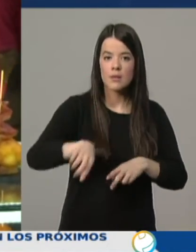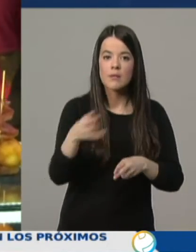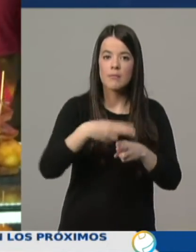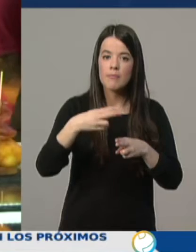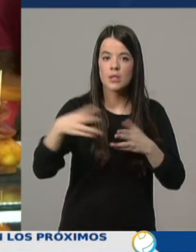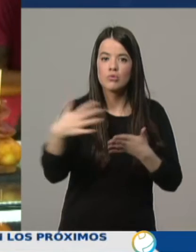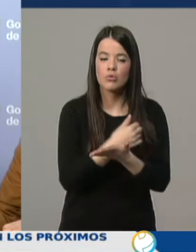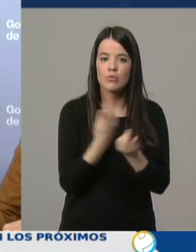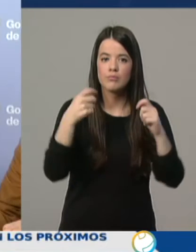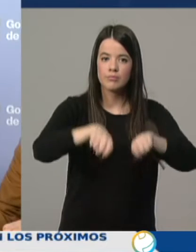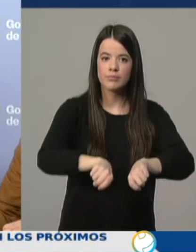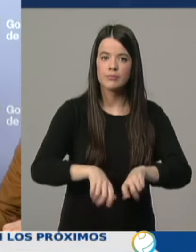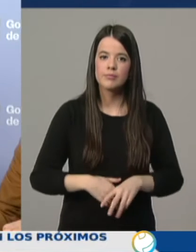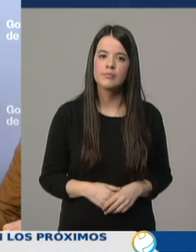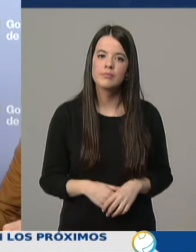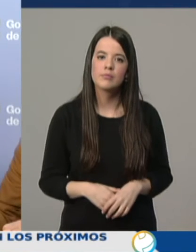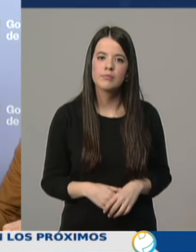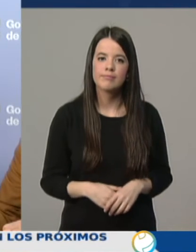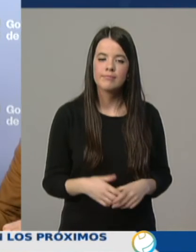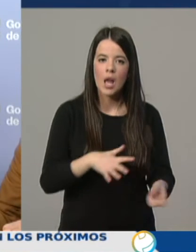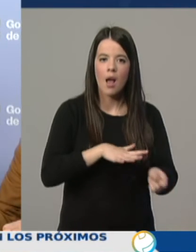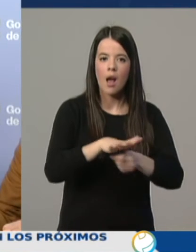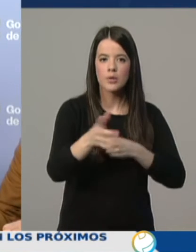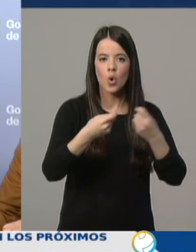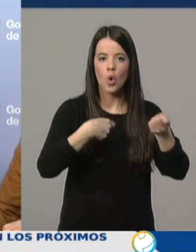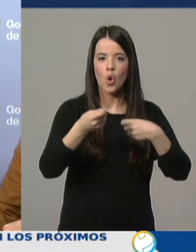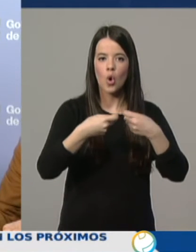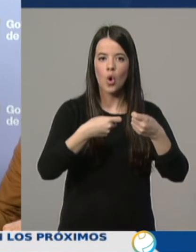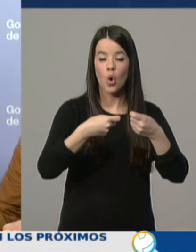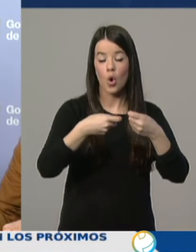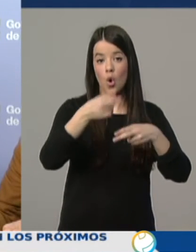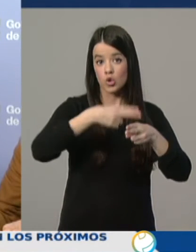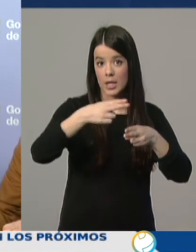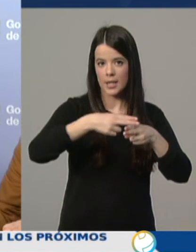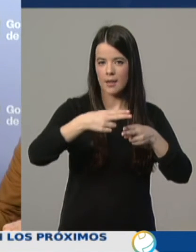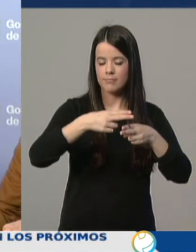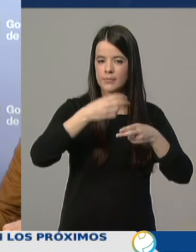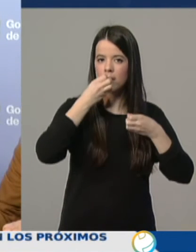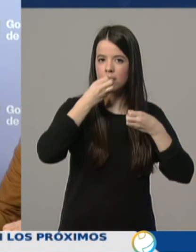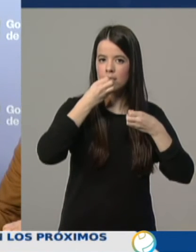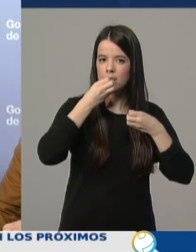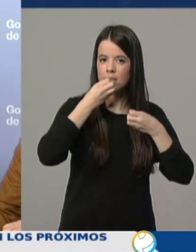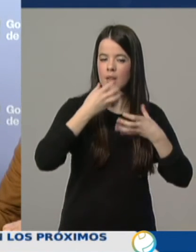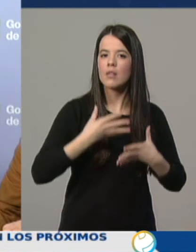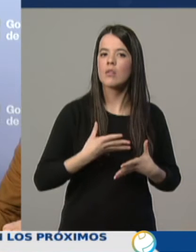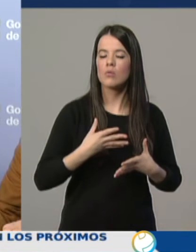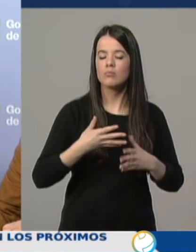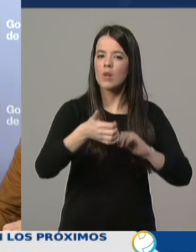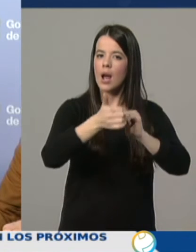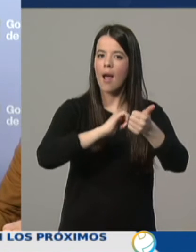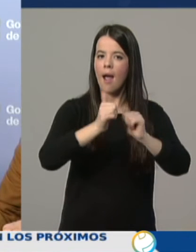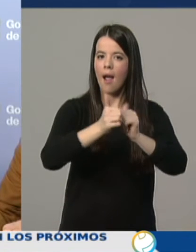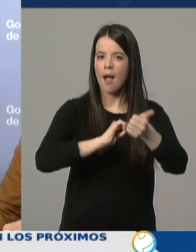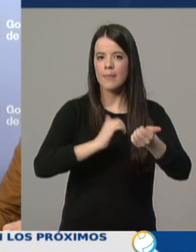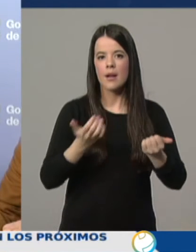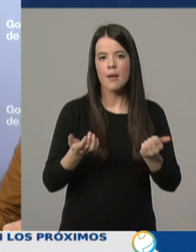hosteleros. El sector de la hostelería de La Rioja ha decidido asumir un papel de liderazgo y ser ejemplar en la